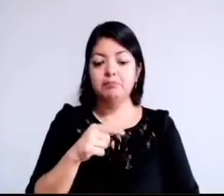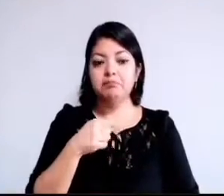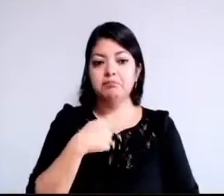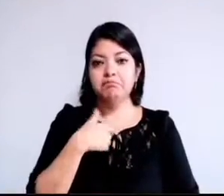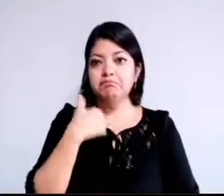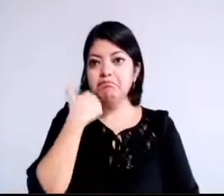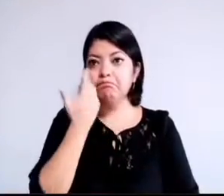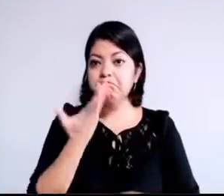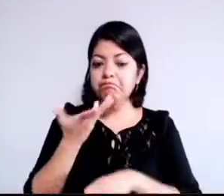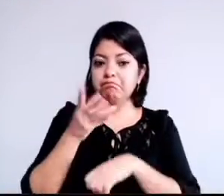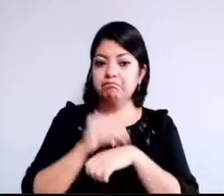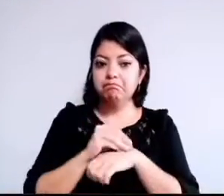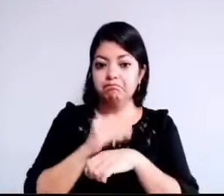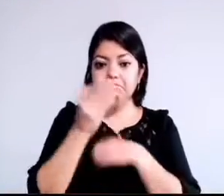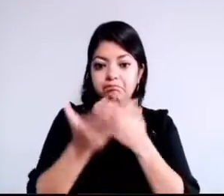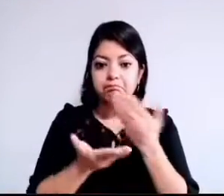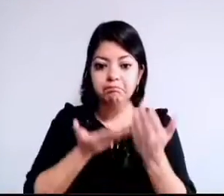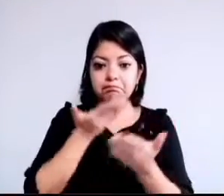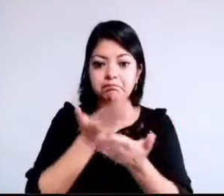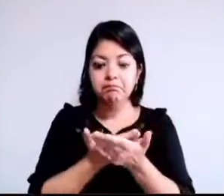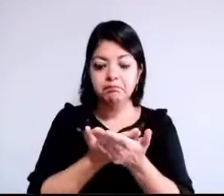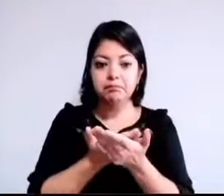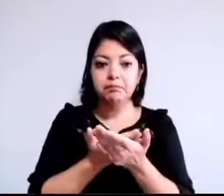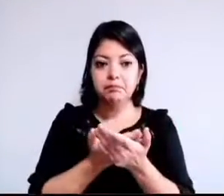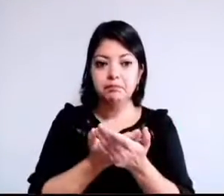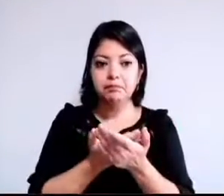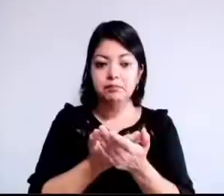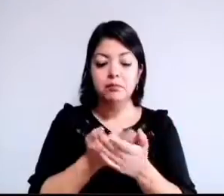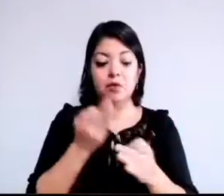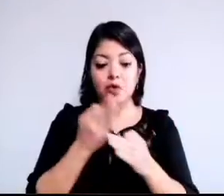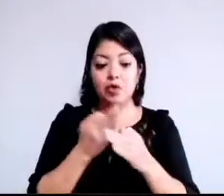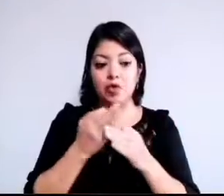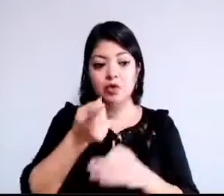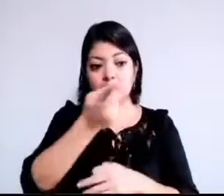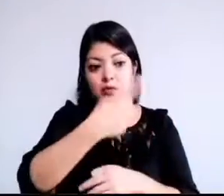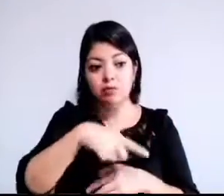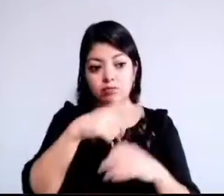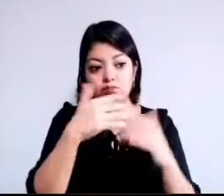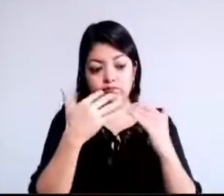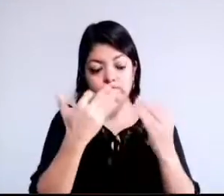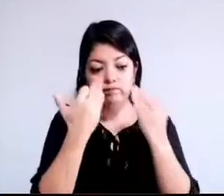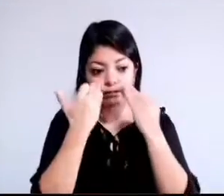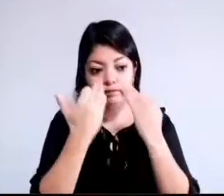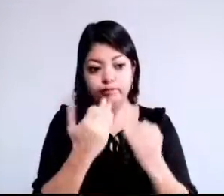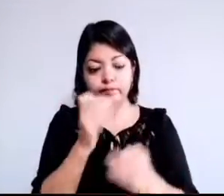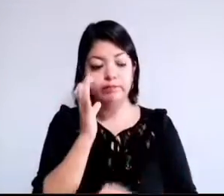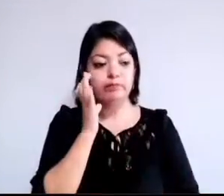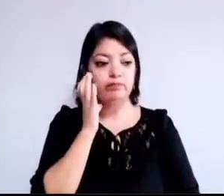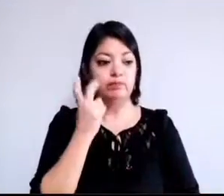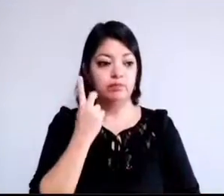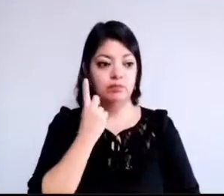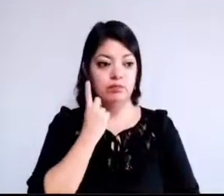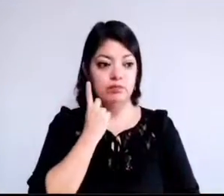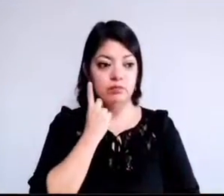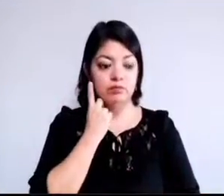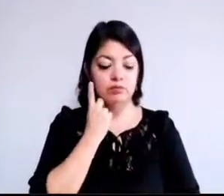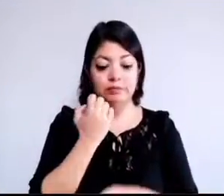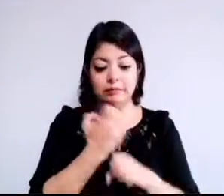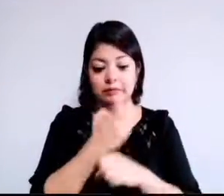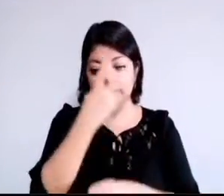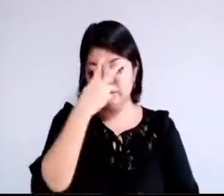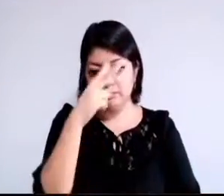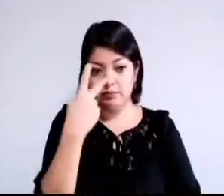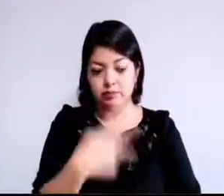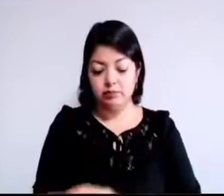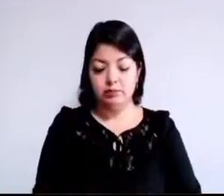presentar a esta honorable 61ª Legislatura del Estado de México